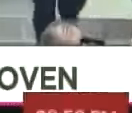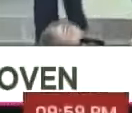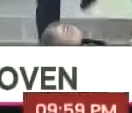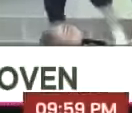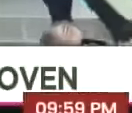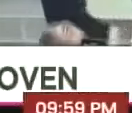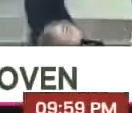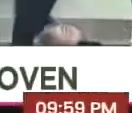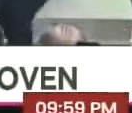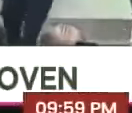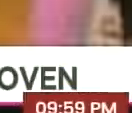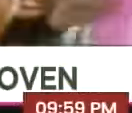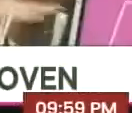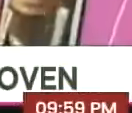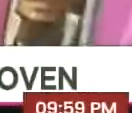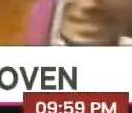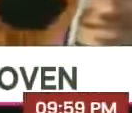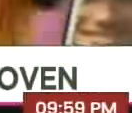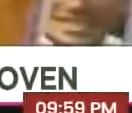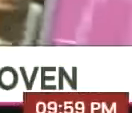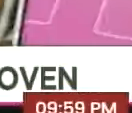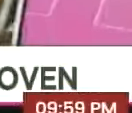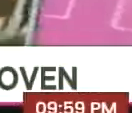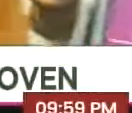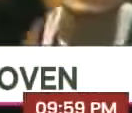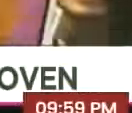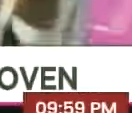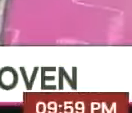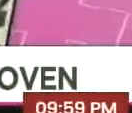Corazón urbano. Con Maduro Max.